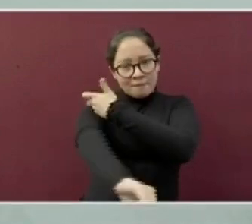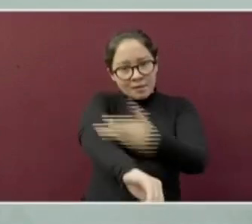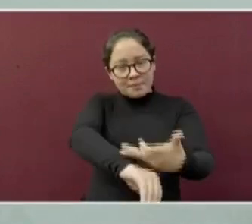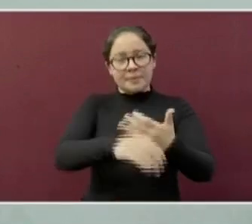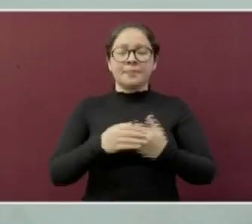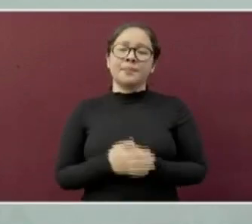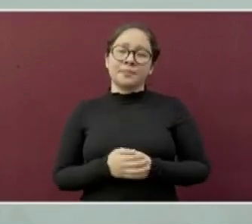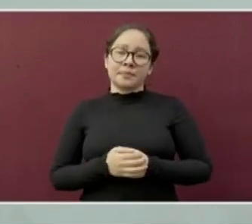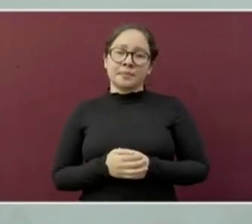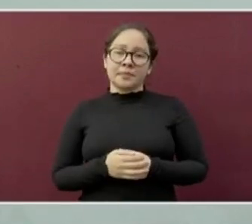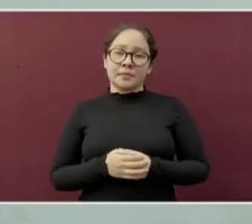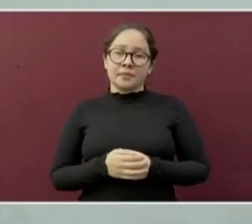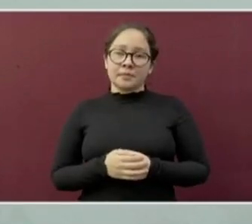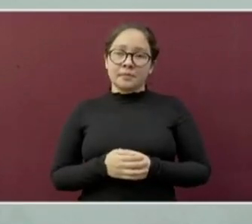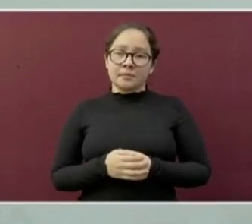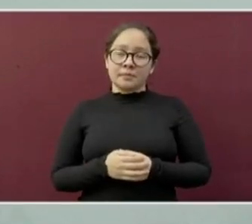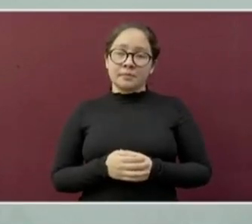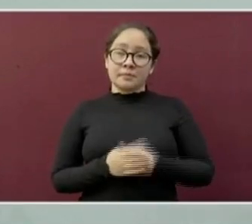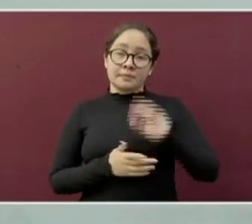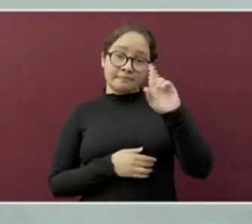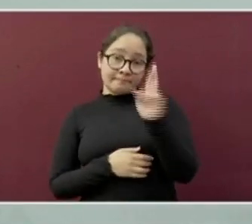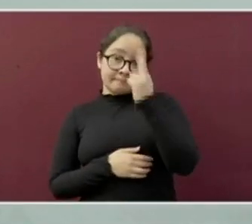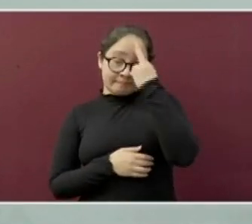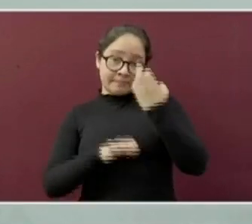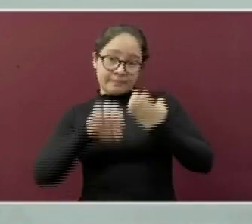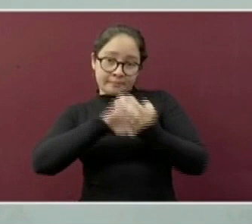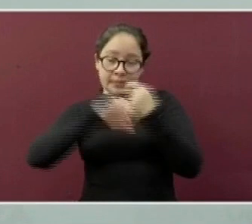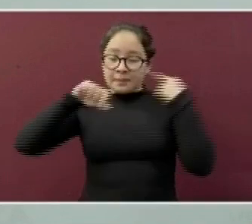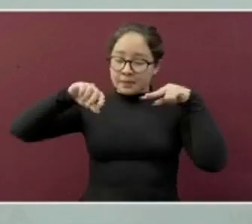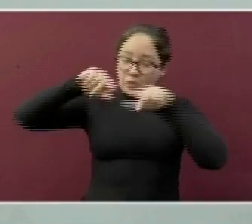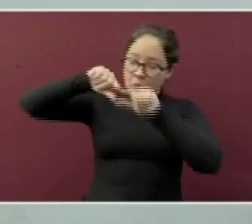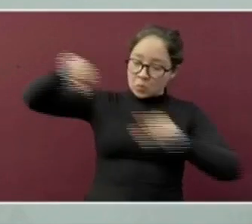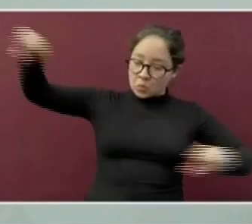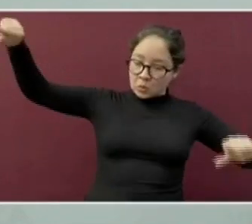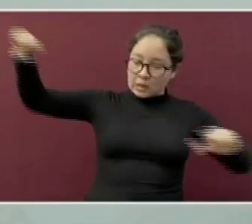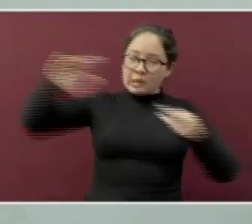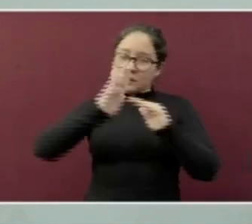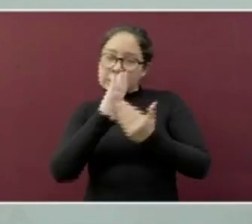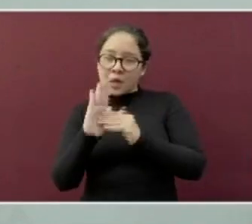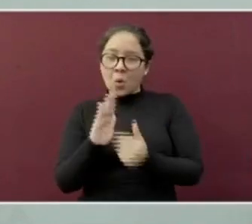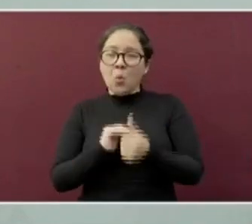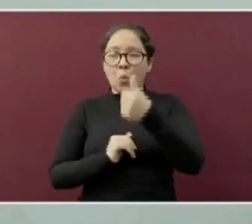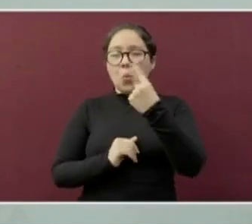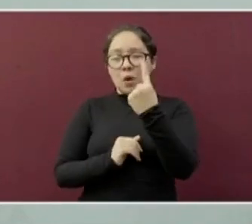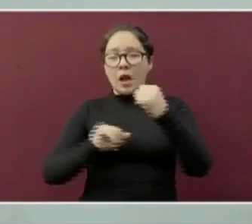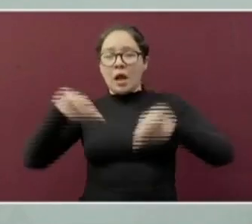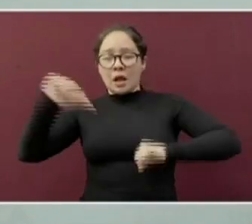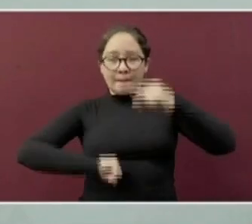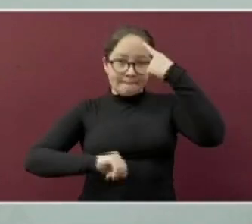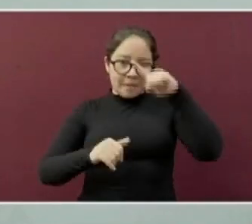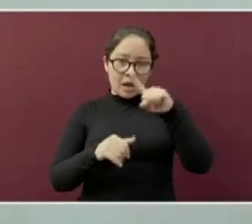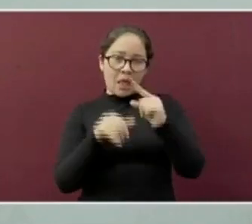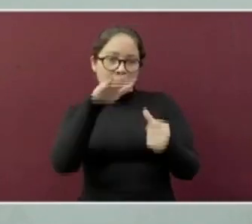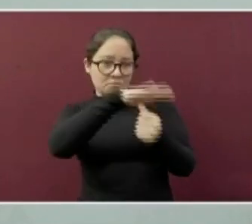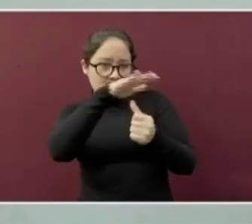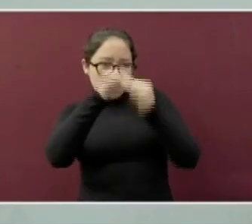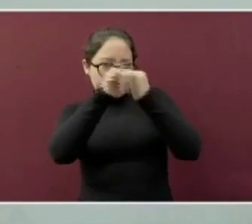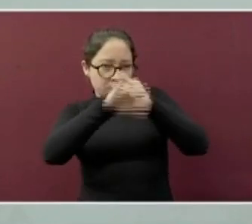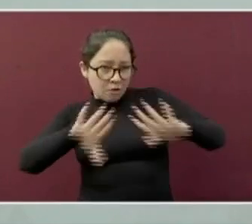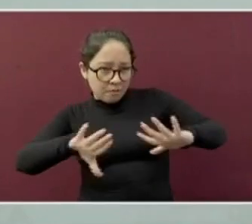Continuamos con la campaña estatal, mesas de trabajo para la obtención del código QR.